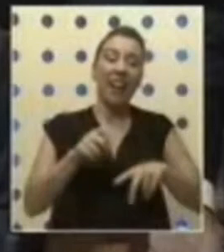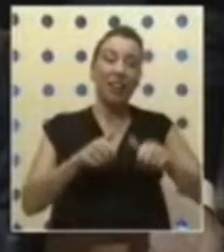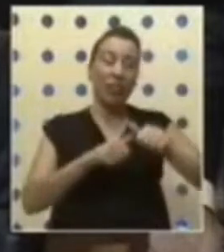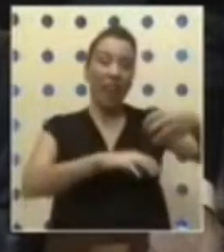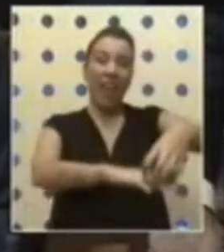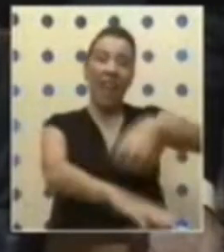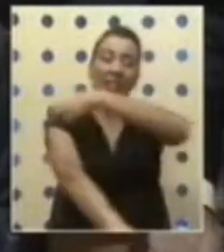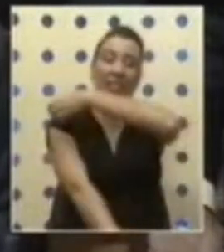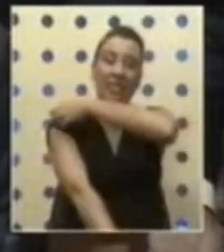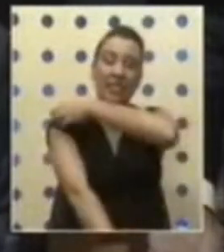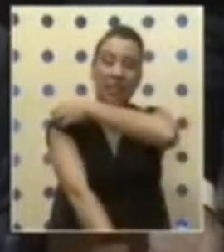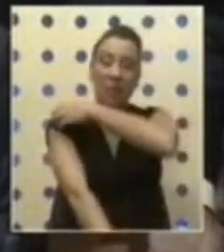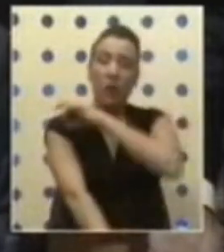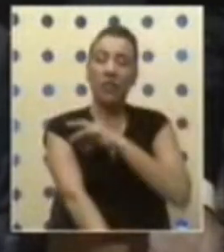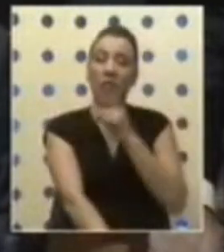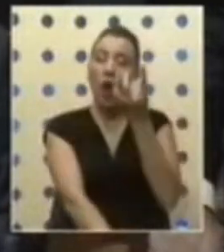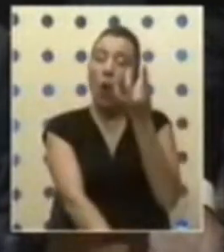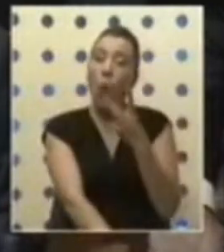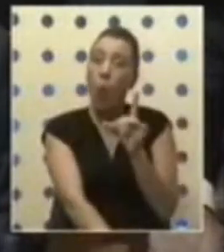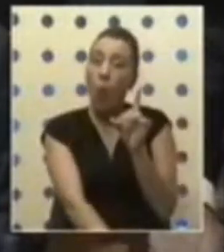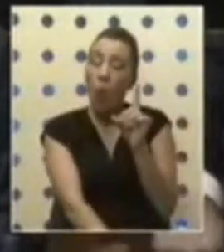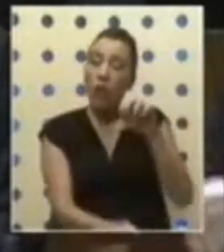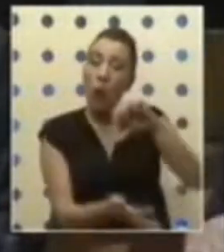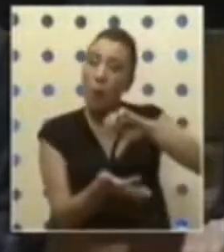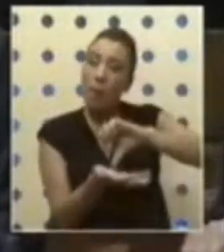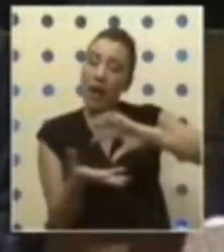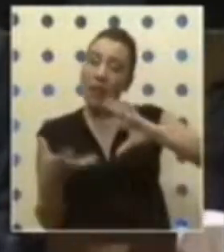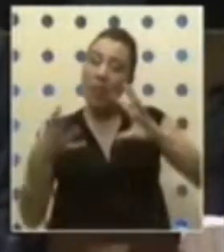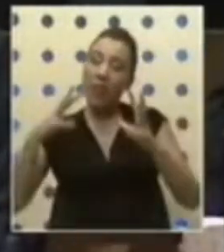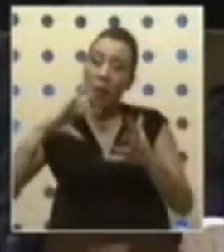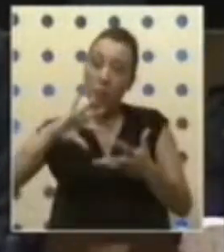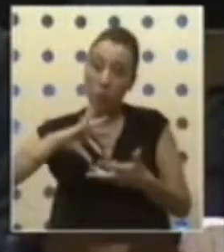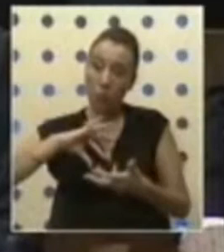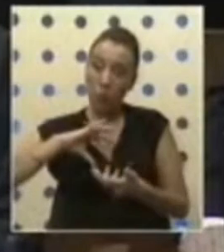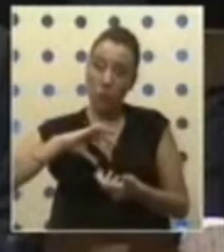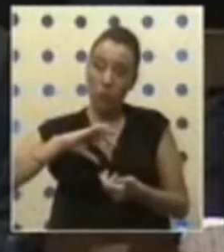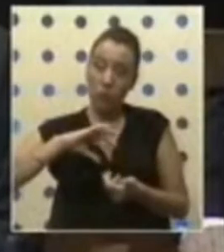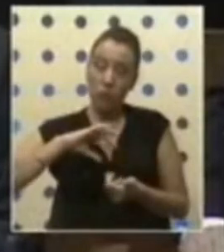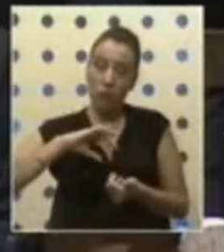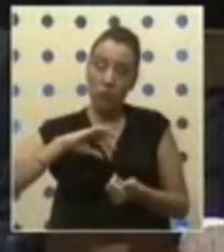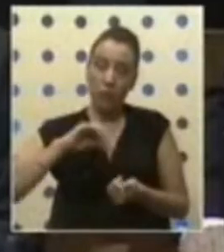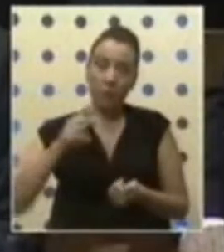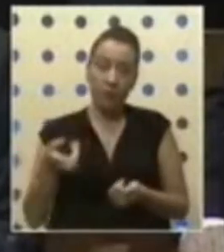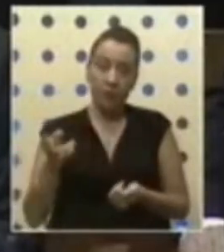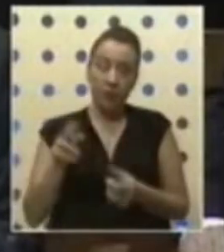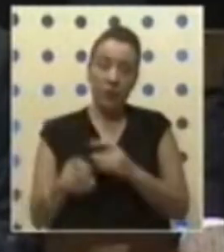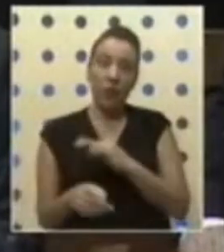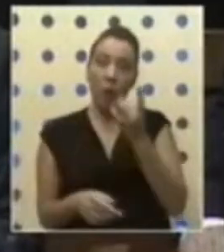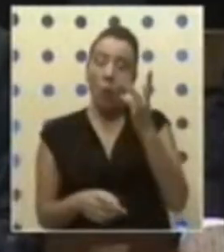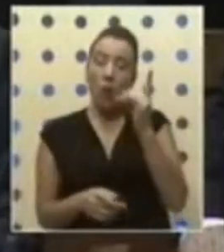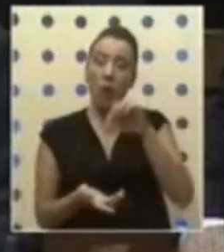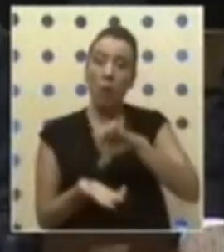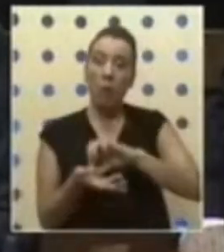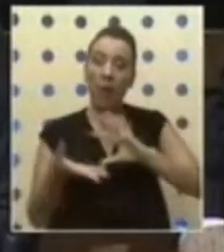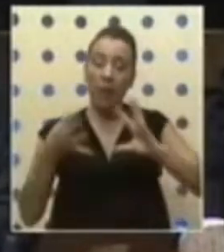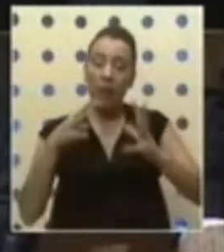zonas extremas. Chile es el único país del mundo, y lo voy a repetir, Chile es el único país del